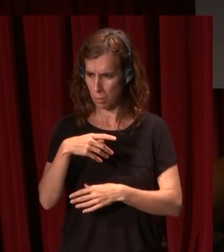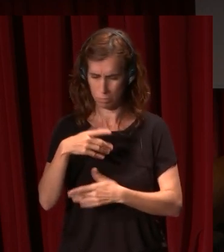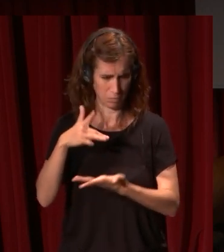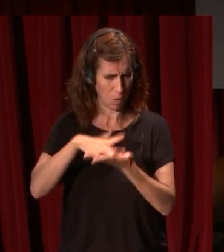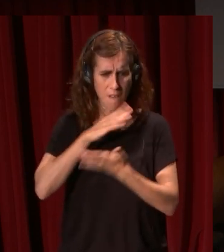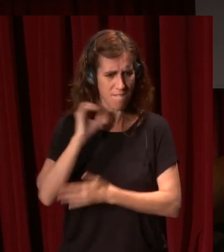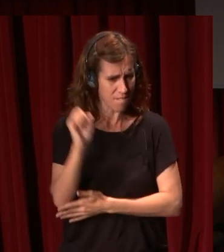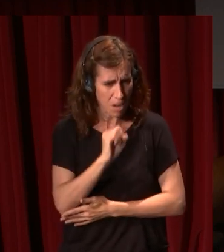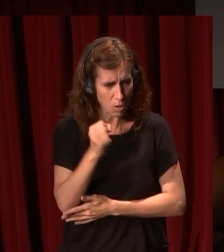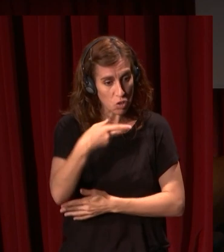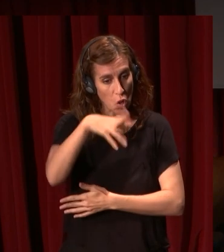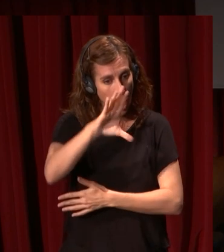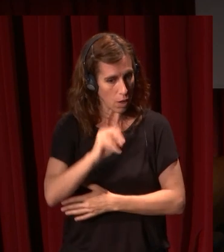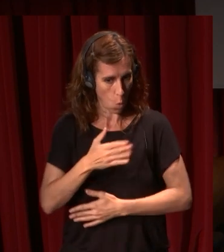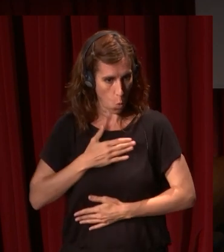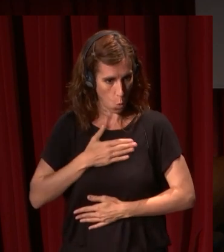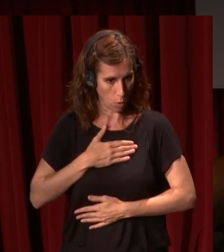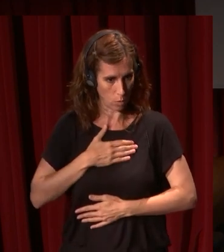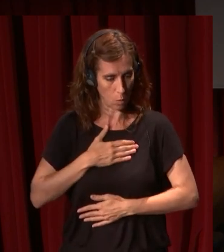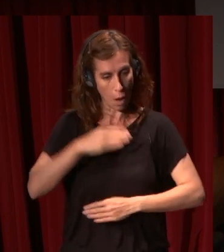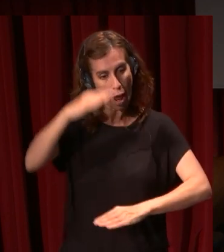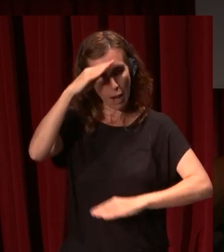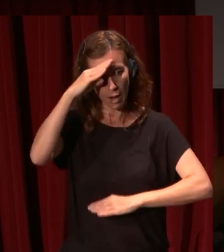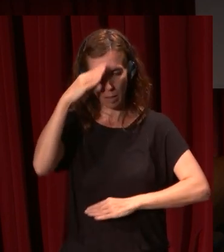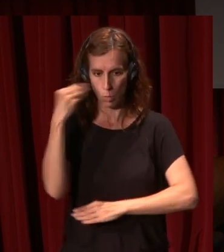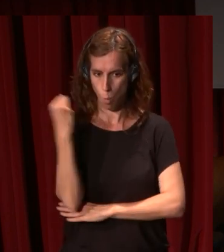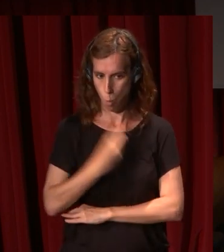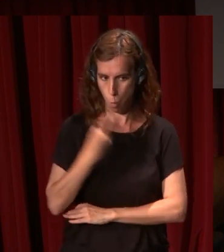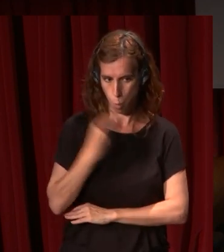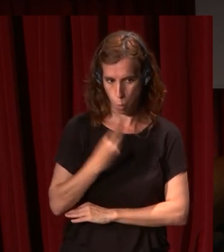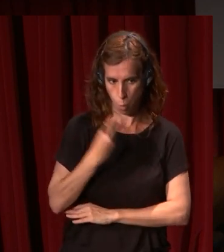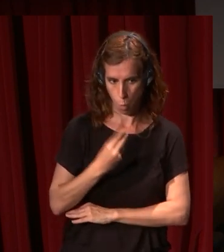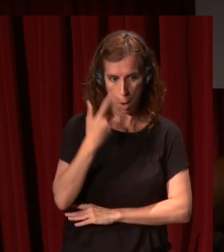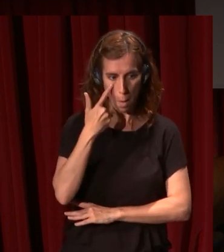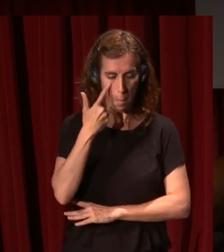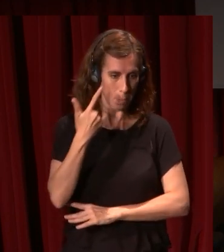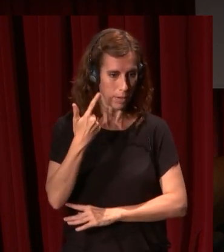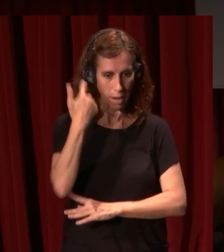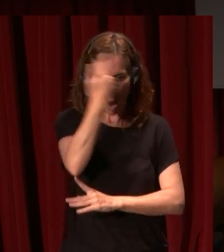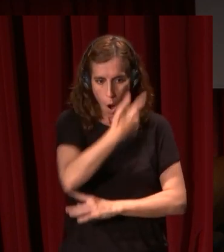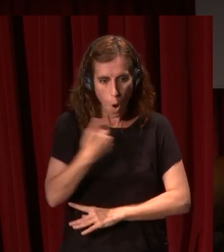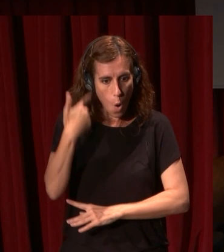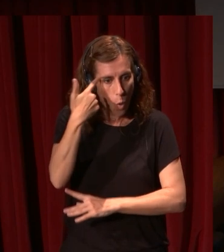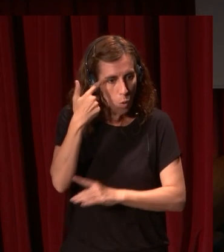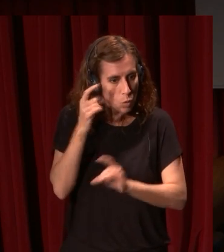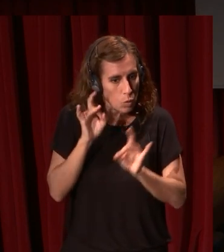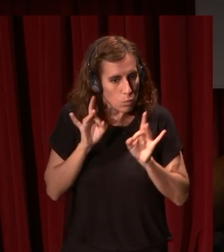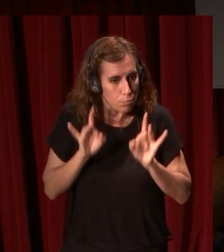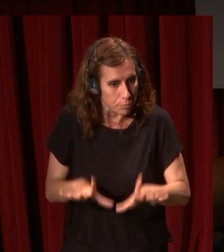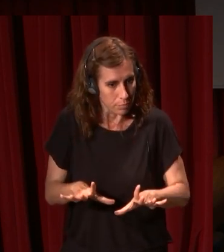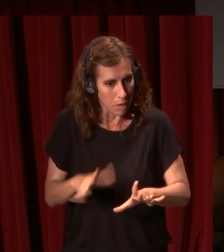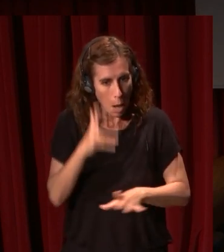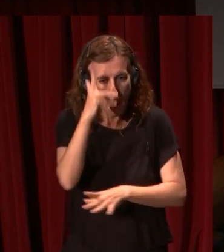maravilloso el greco este que es nuestro es un retrato espectacular y fijaros en la simetría del rostro la sensación de que cada pincelada